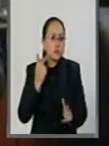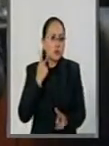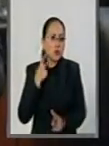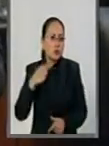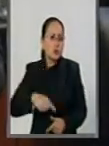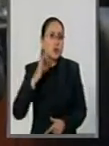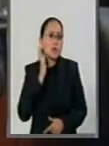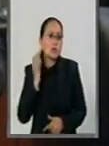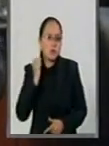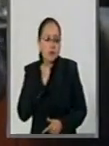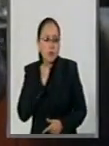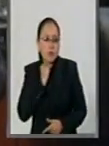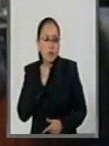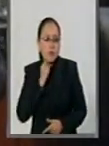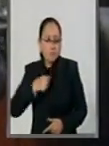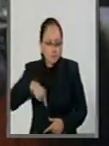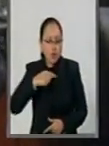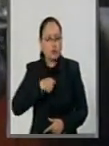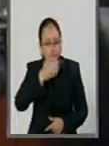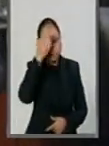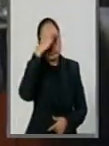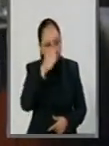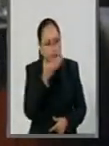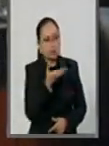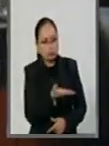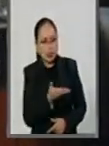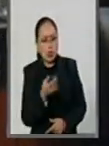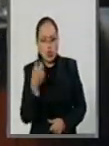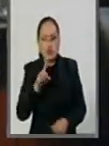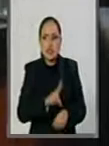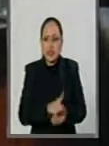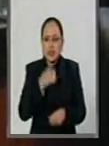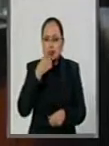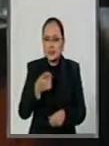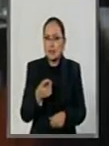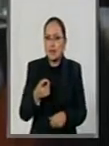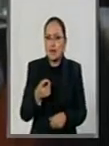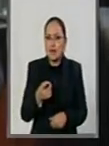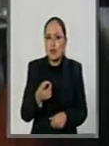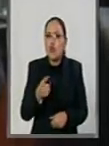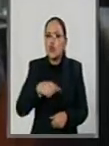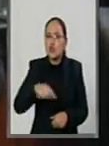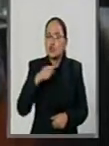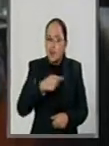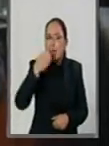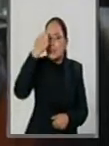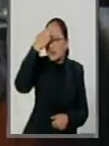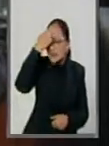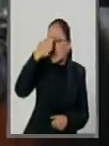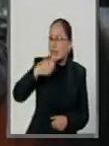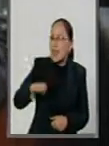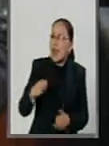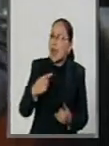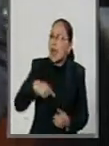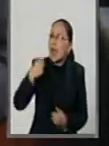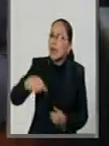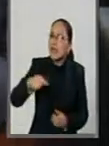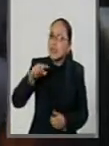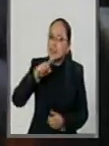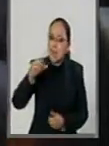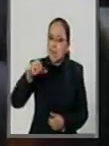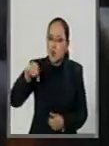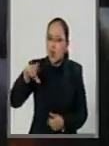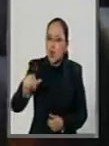República. Nosotros la vamos a extrañar. Un día dijo que iba a extrañar la Zamora Señal, pues hoy le digo que vamos a extrañar